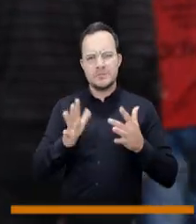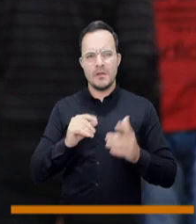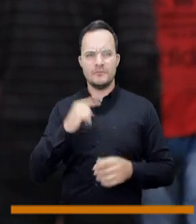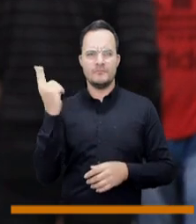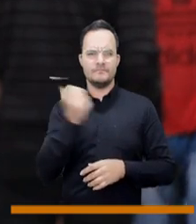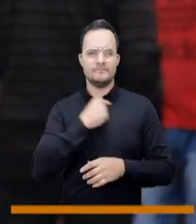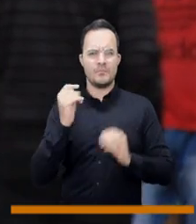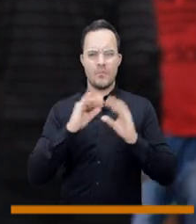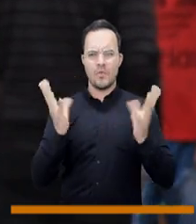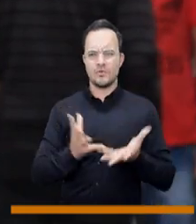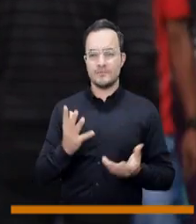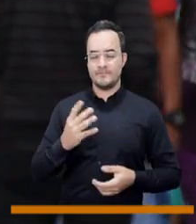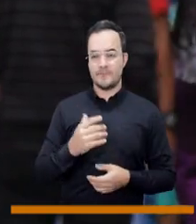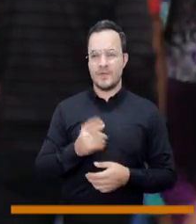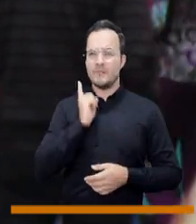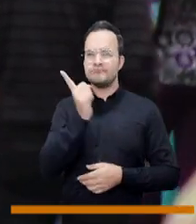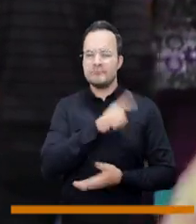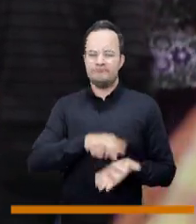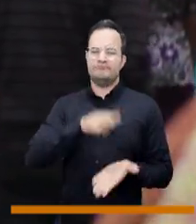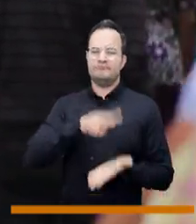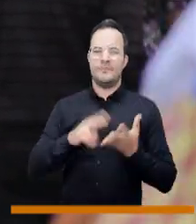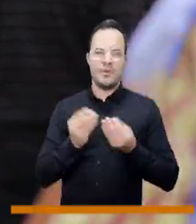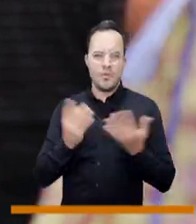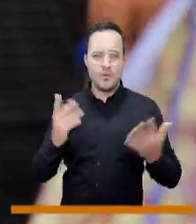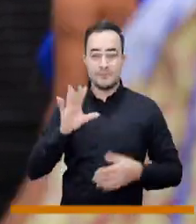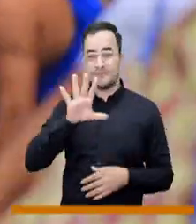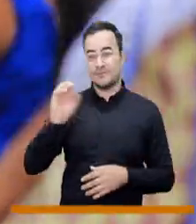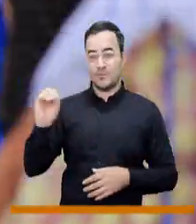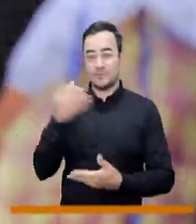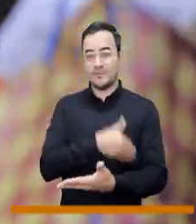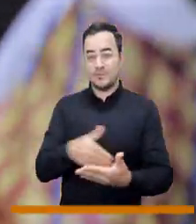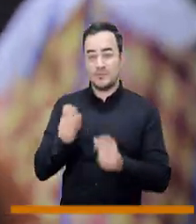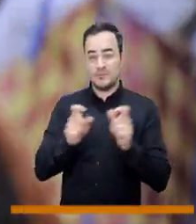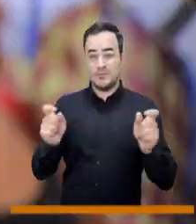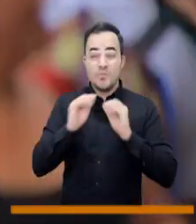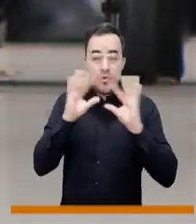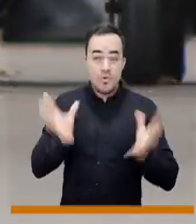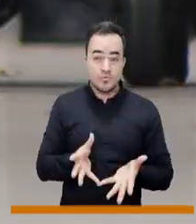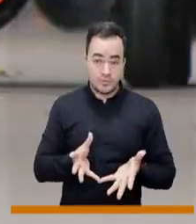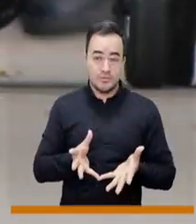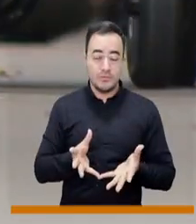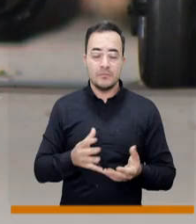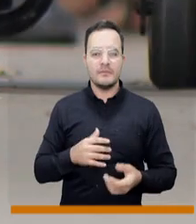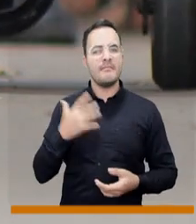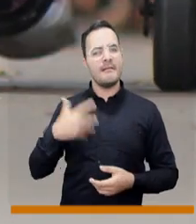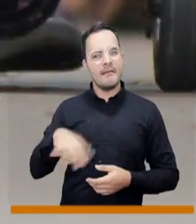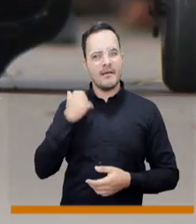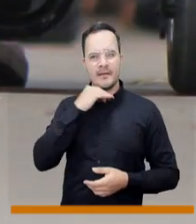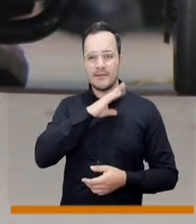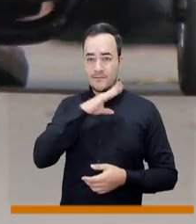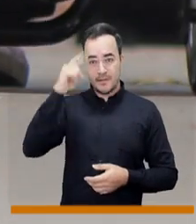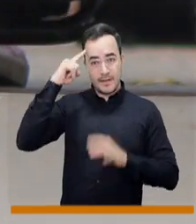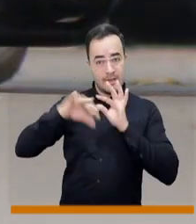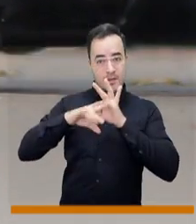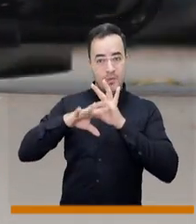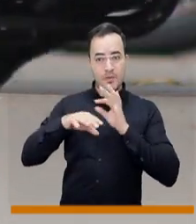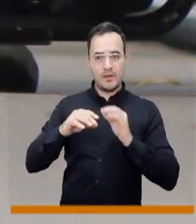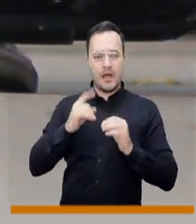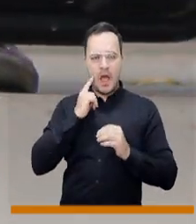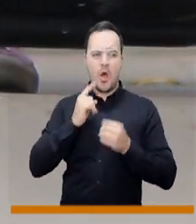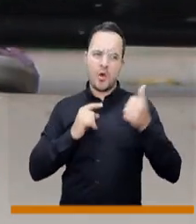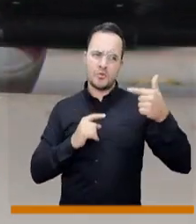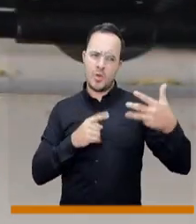Aproximadamente 50 millones de personas en todo el mundo tienen epilepsia, lo que la convierte en una de las enfermedades